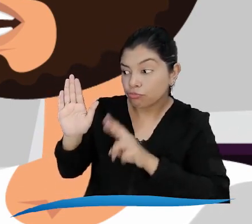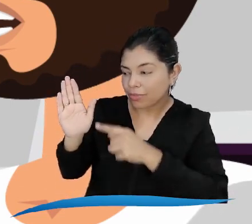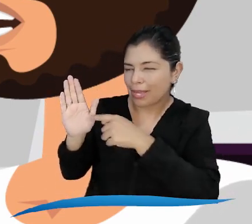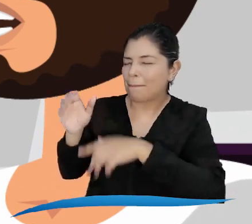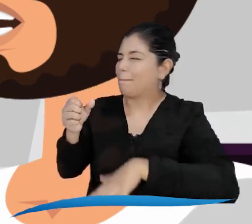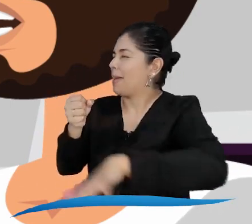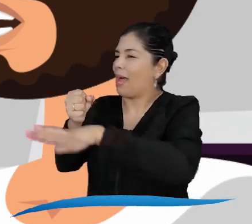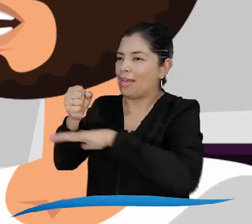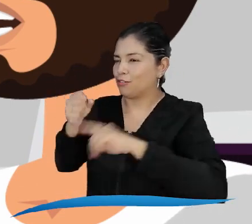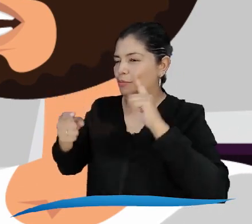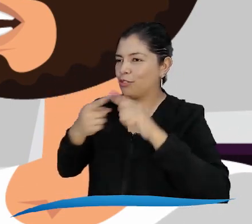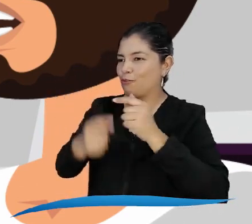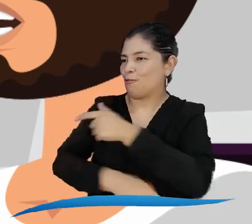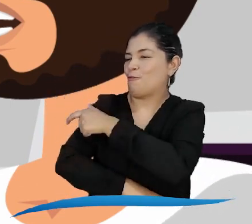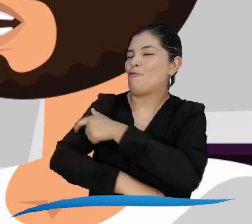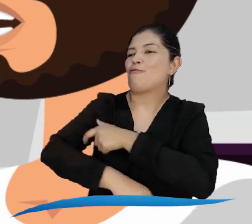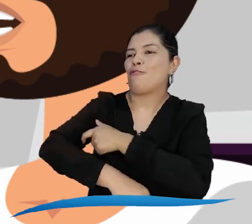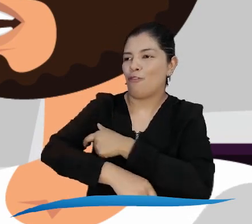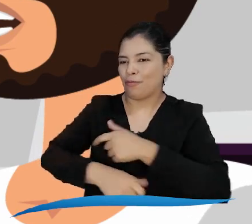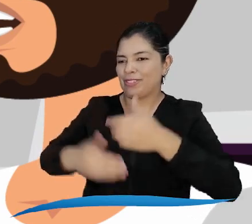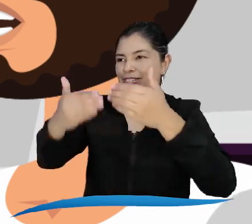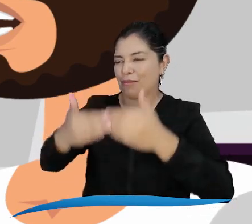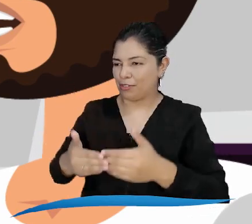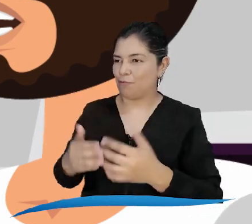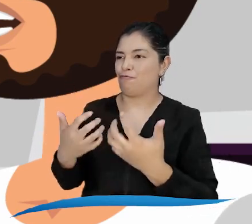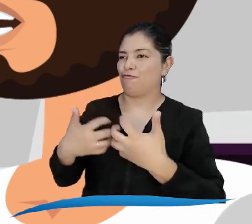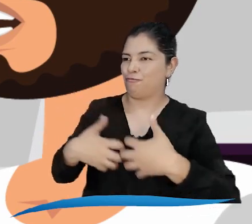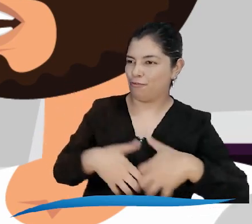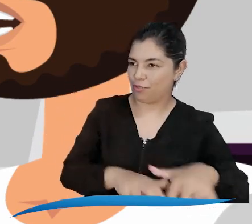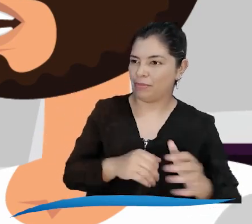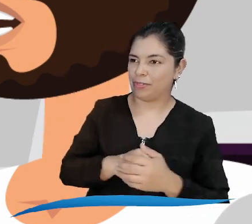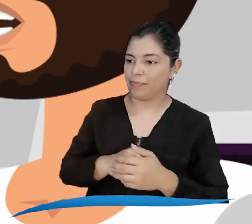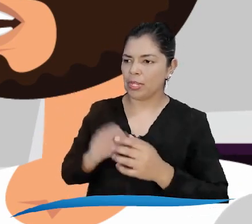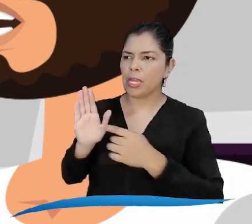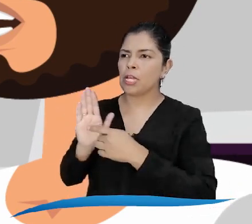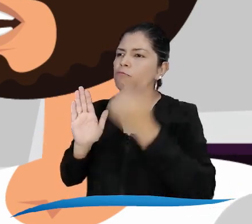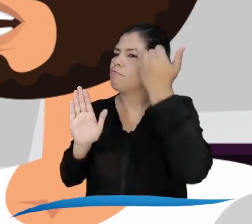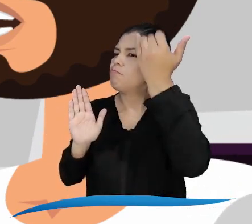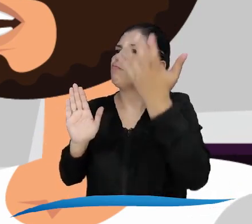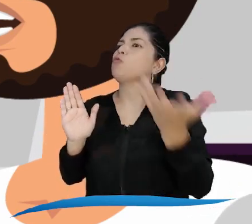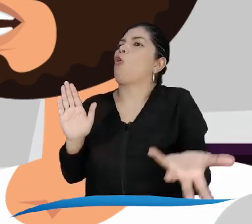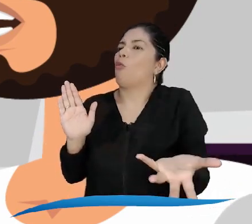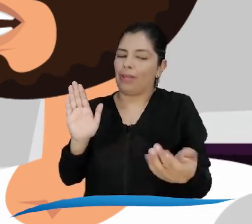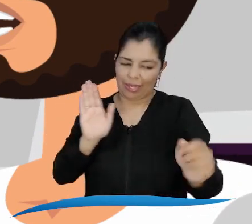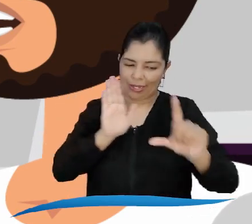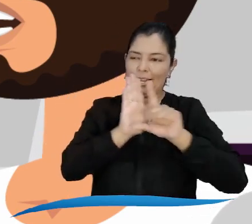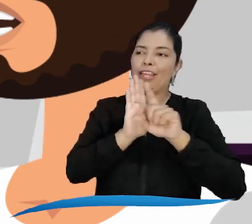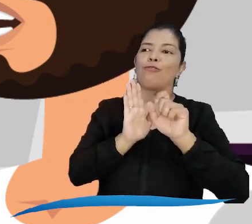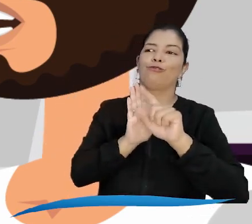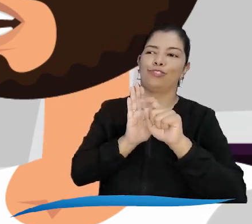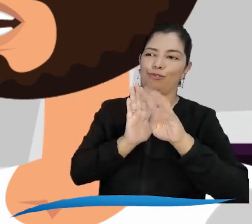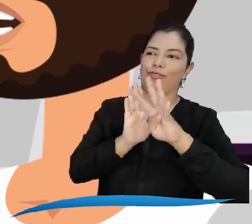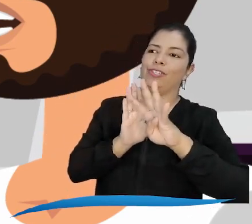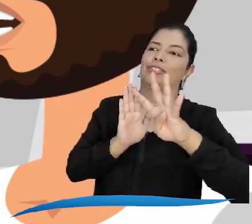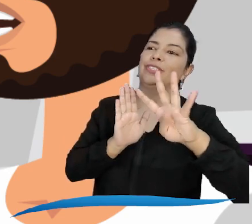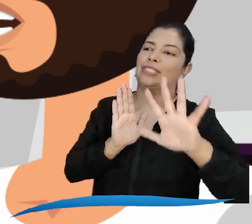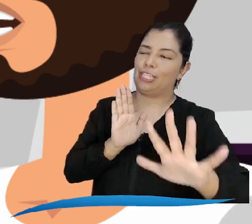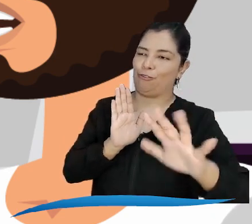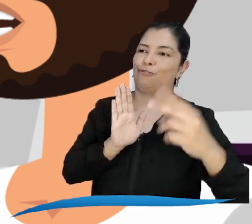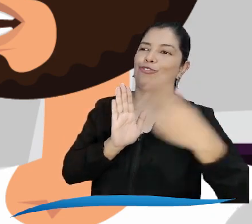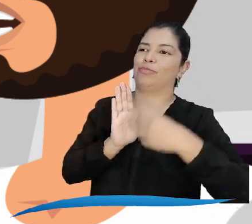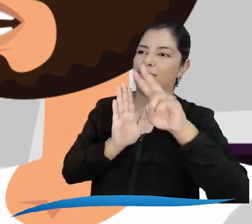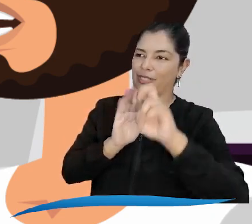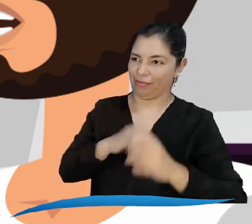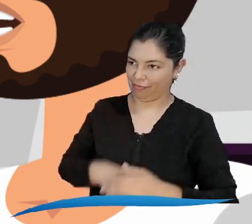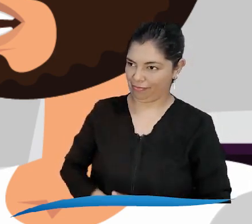considerados básicos para la conformación, funcionamiento y gestión de comités territoriales de discapacidad, que dan respuesta